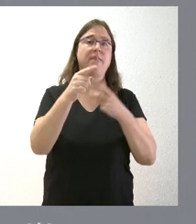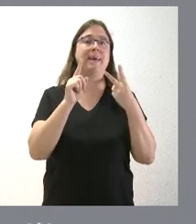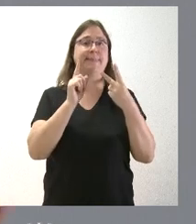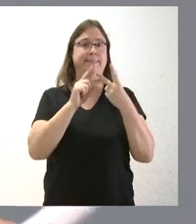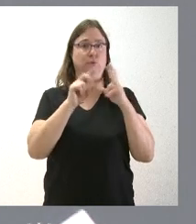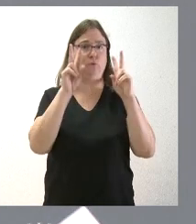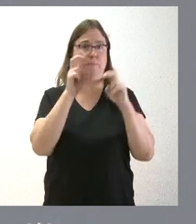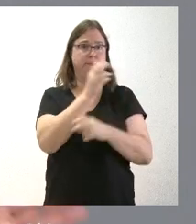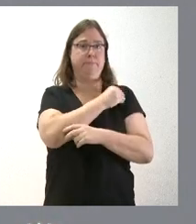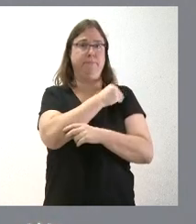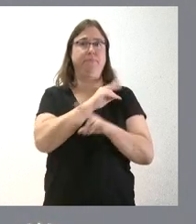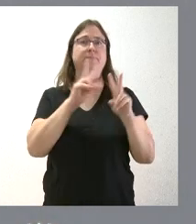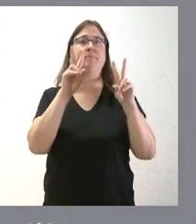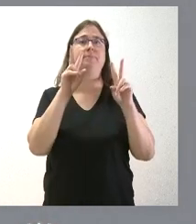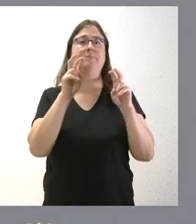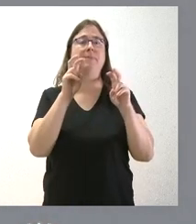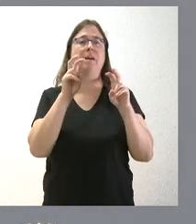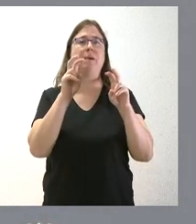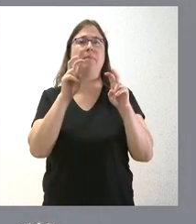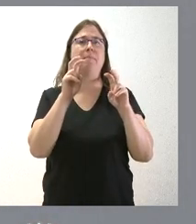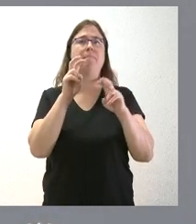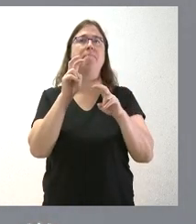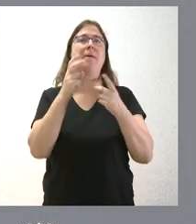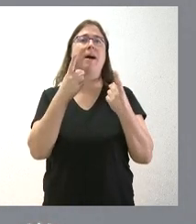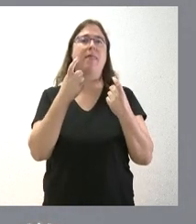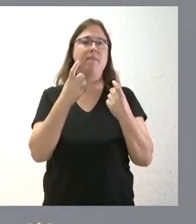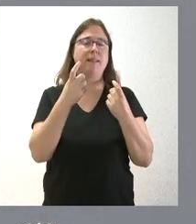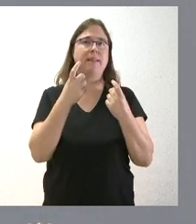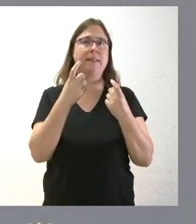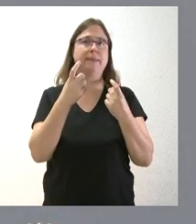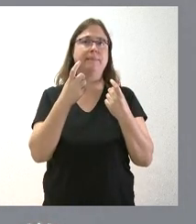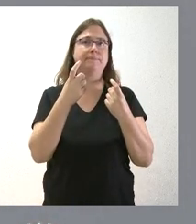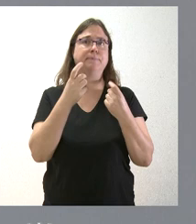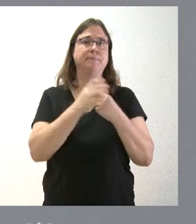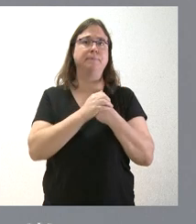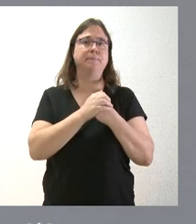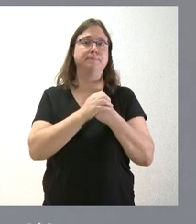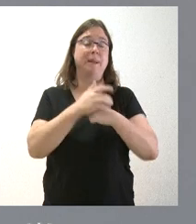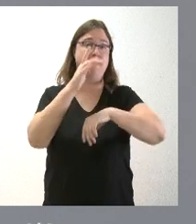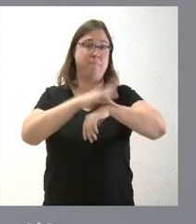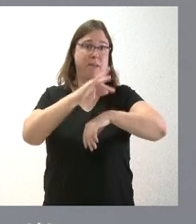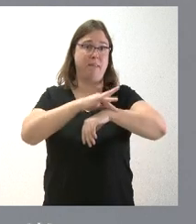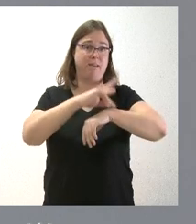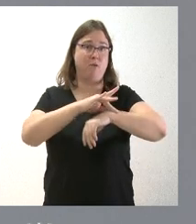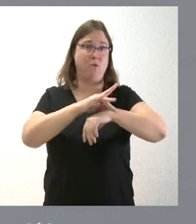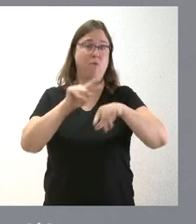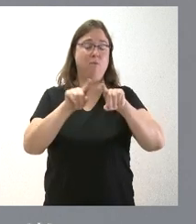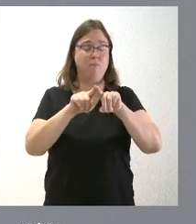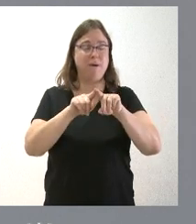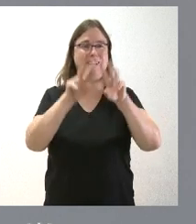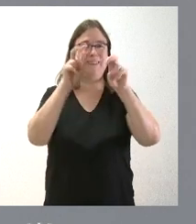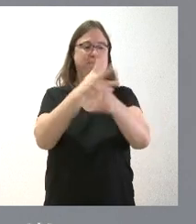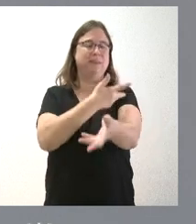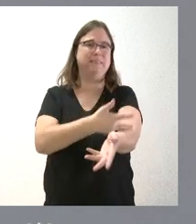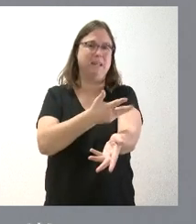aspecto, que es el médico que usted me plantea y la necesidad de la disposición de ese médico para la hermandad y las trabajos en relación con